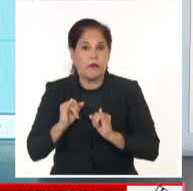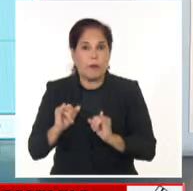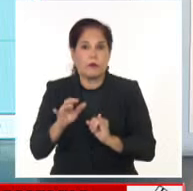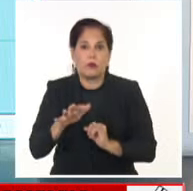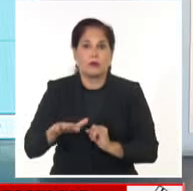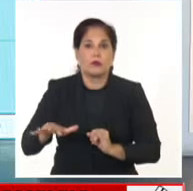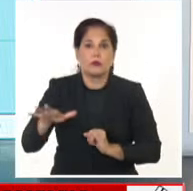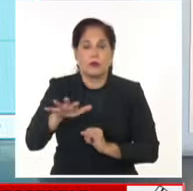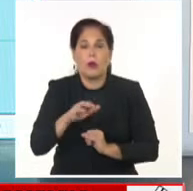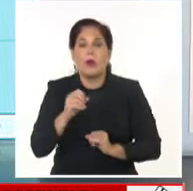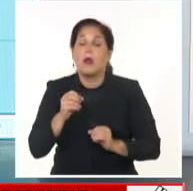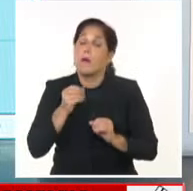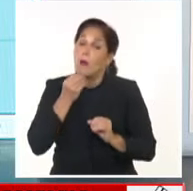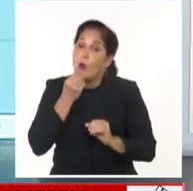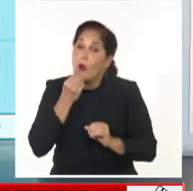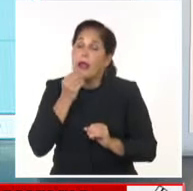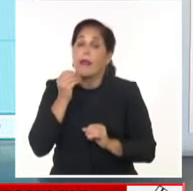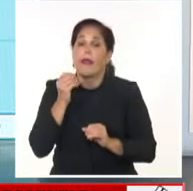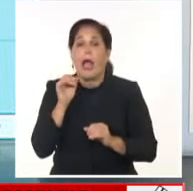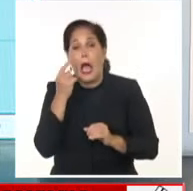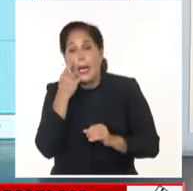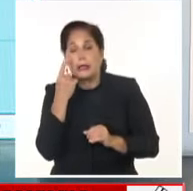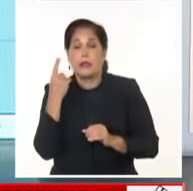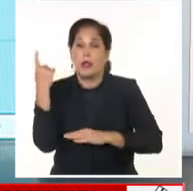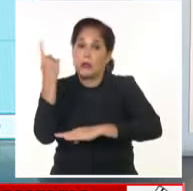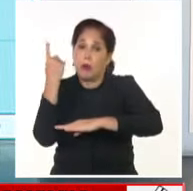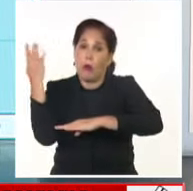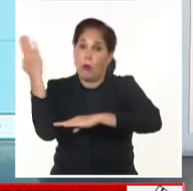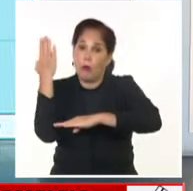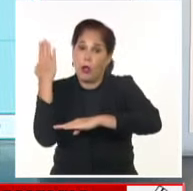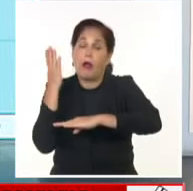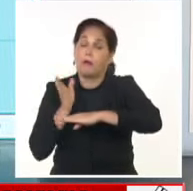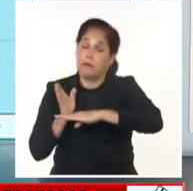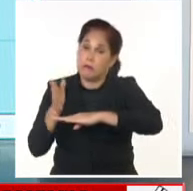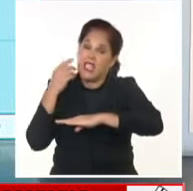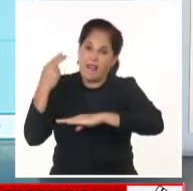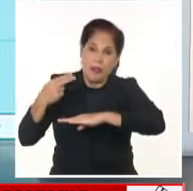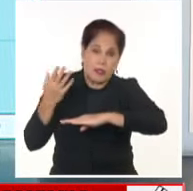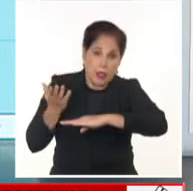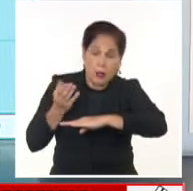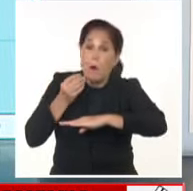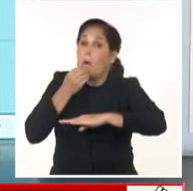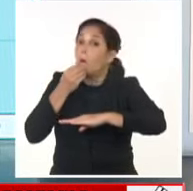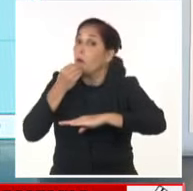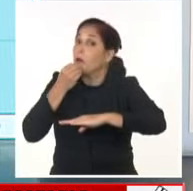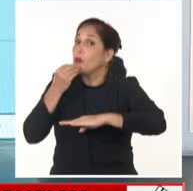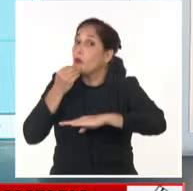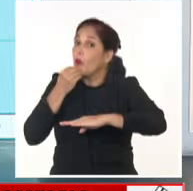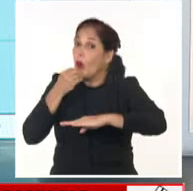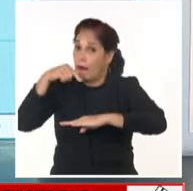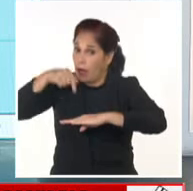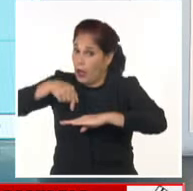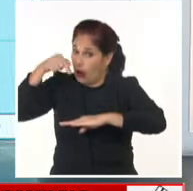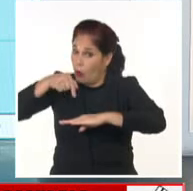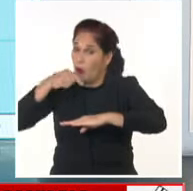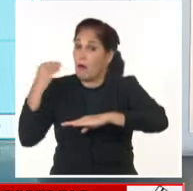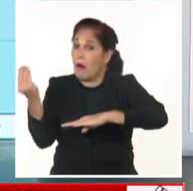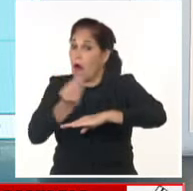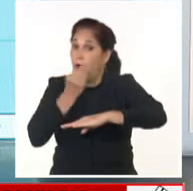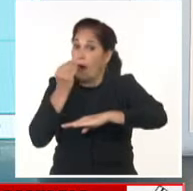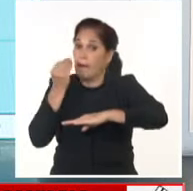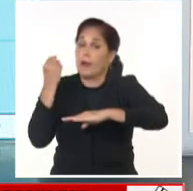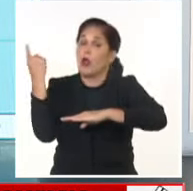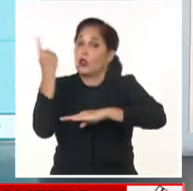sobre los pronósticos y los efectos en las distintas regiones del país de este organismo, que es muy probable también que durante la jornada de hoy pueda convertirse en una